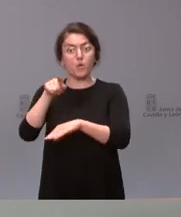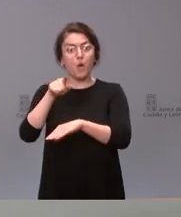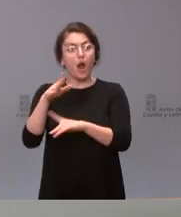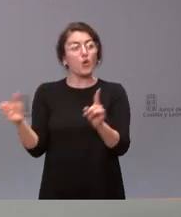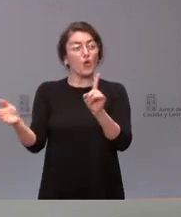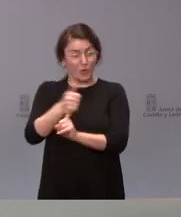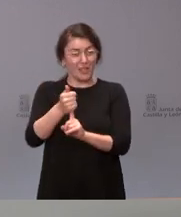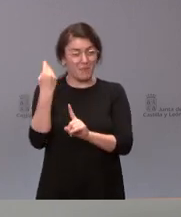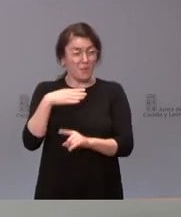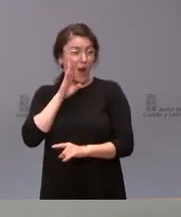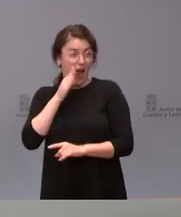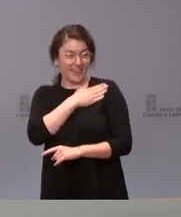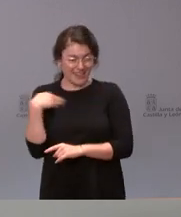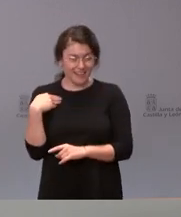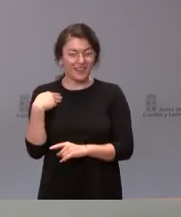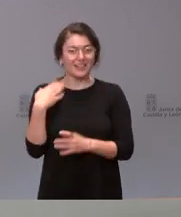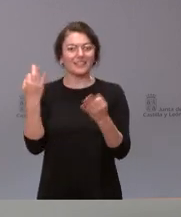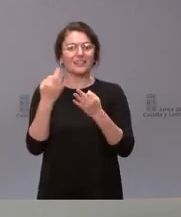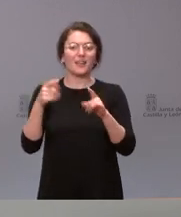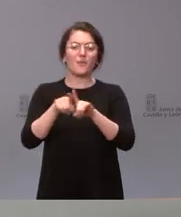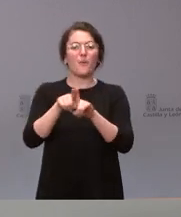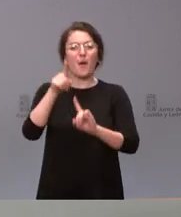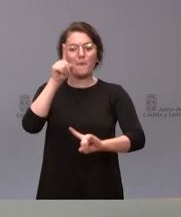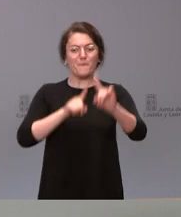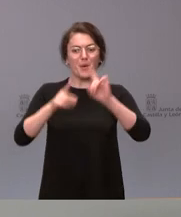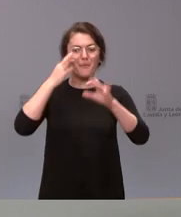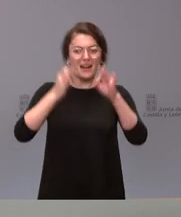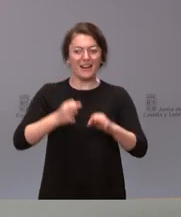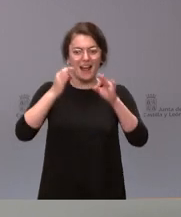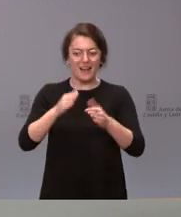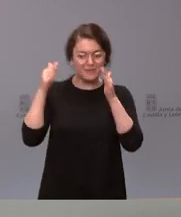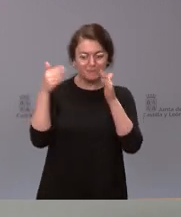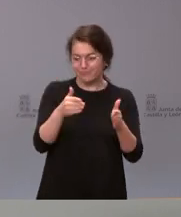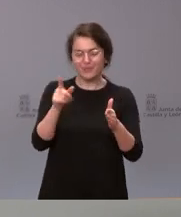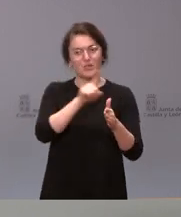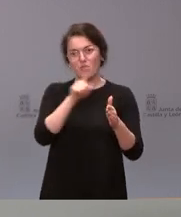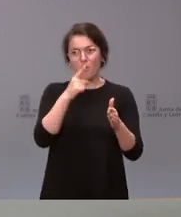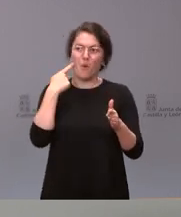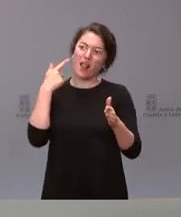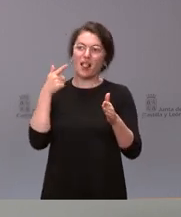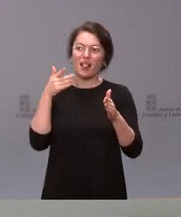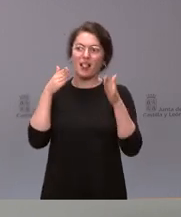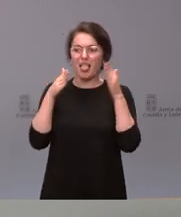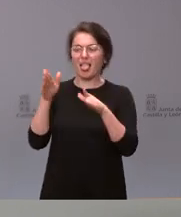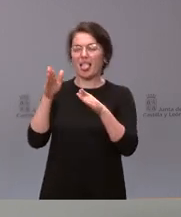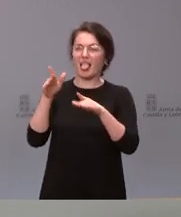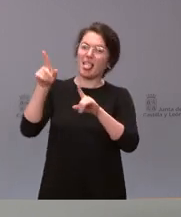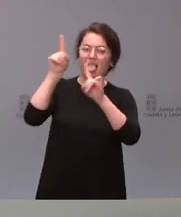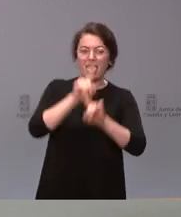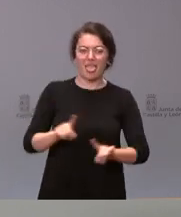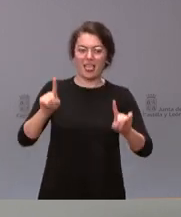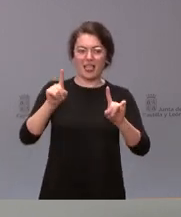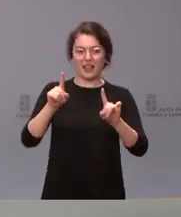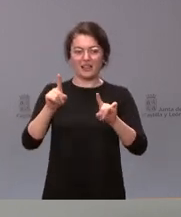que es que no estemos hablando de los problemas reales de la gente y estemos hablando de lo que el gobierno hace o